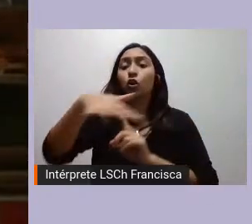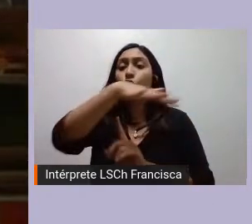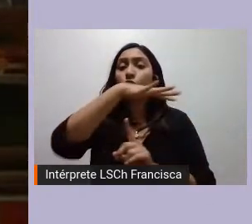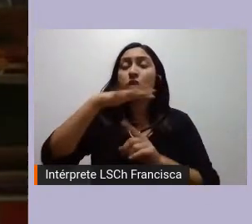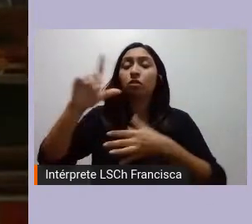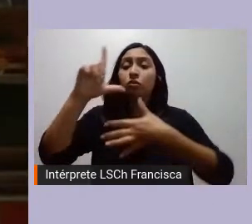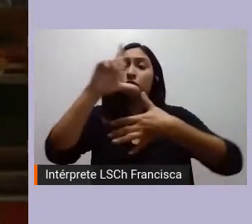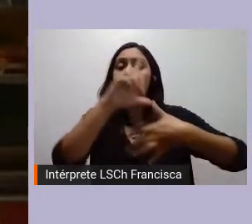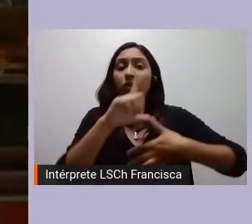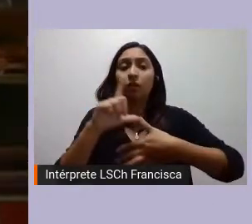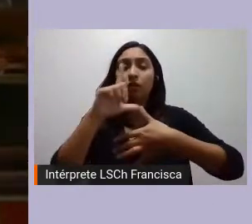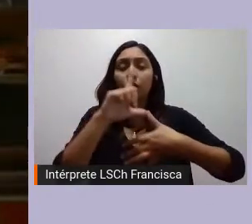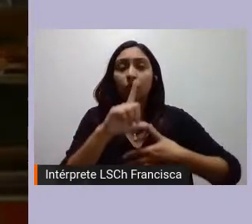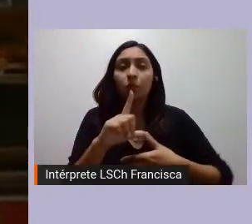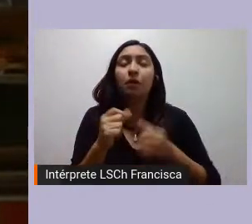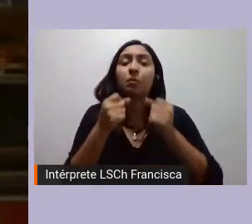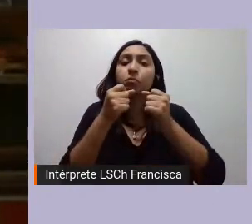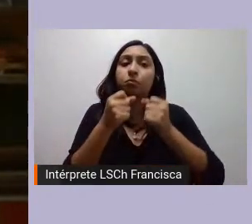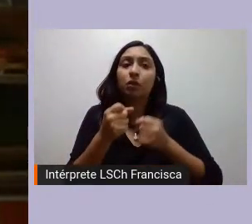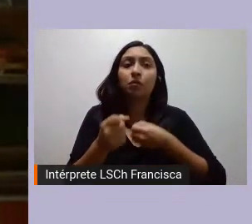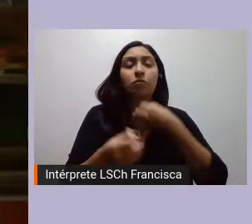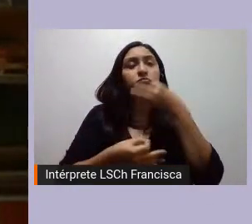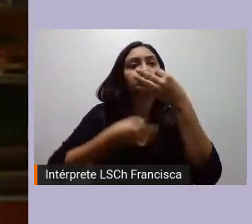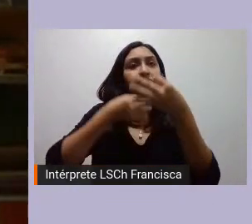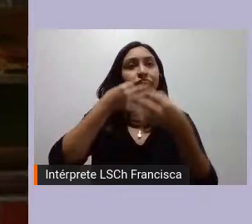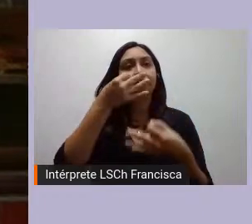podremos ir narrando la historia.